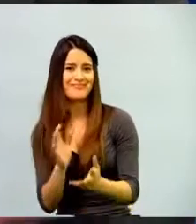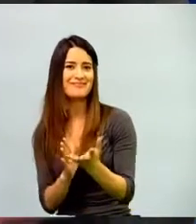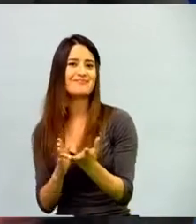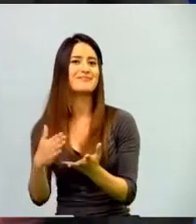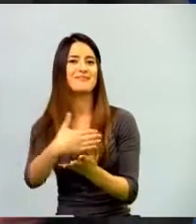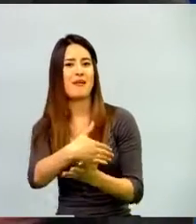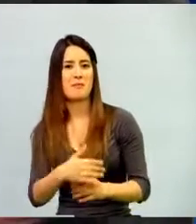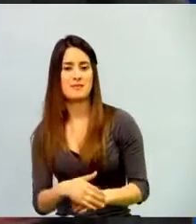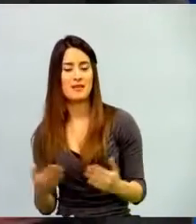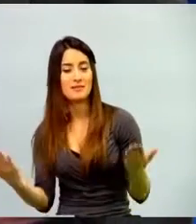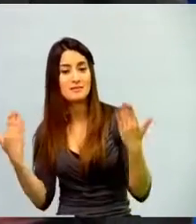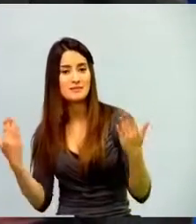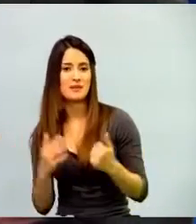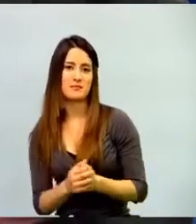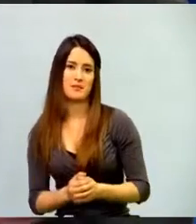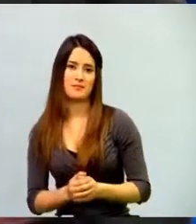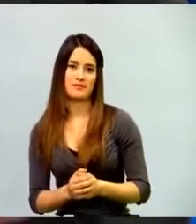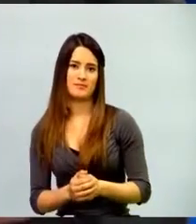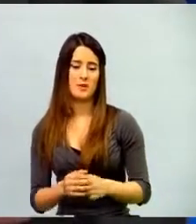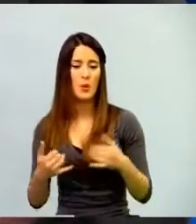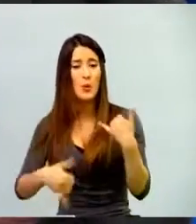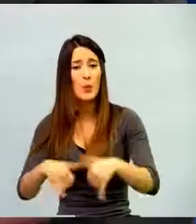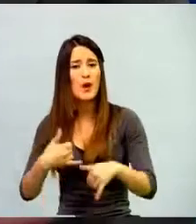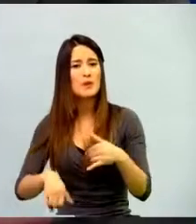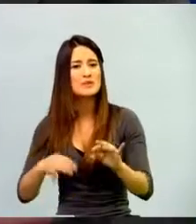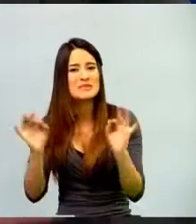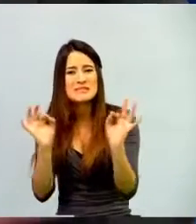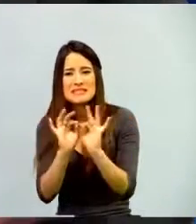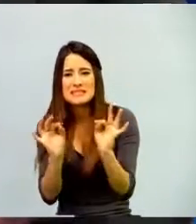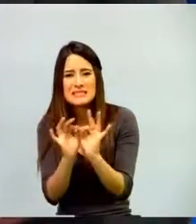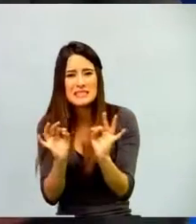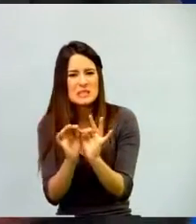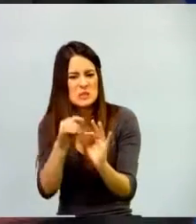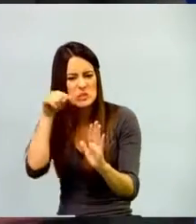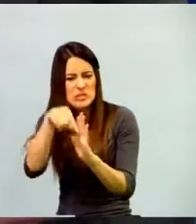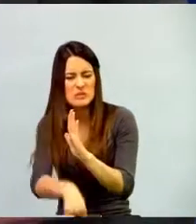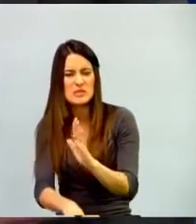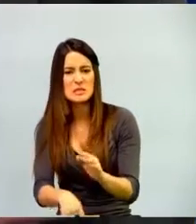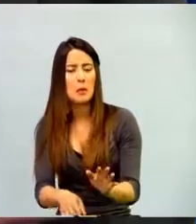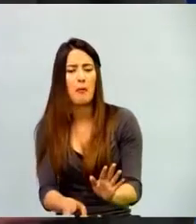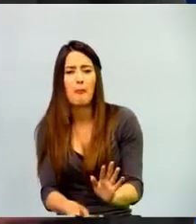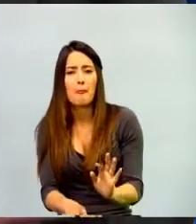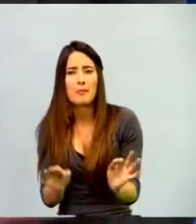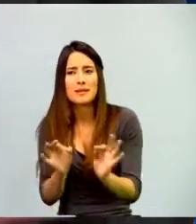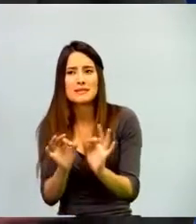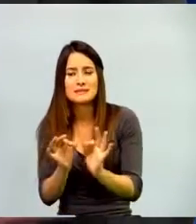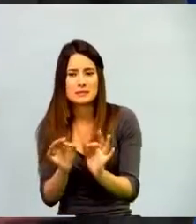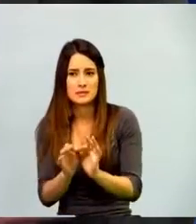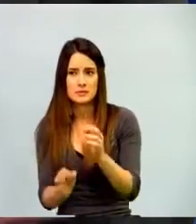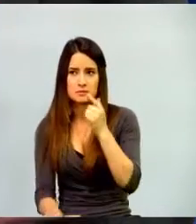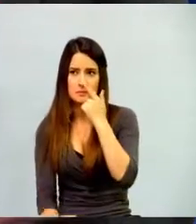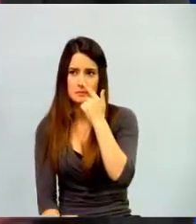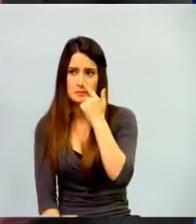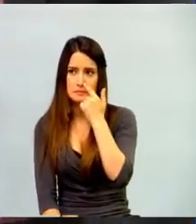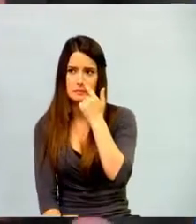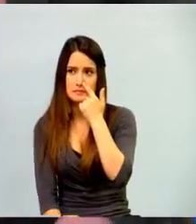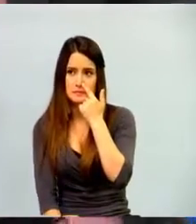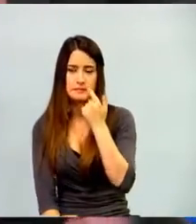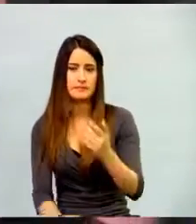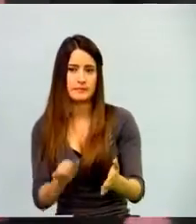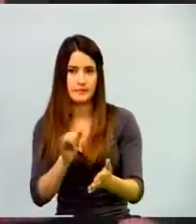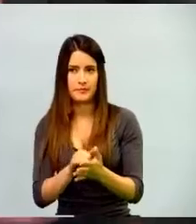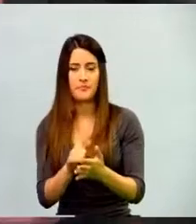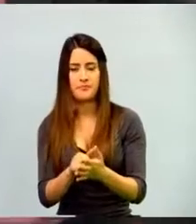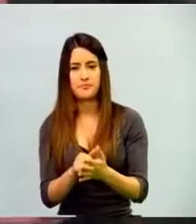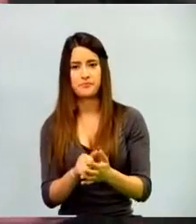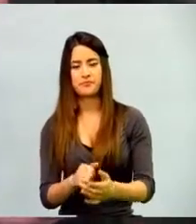porque es muy sencillo, es muy simple, en juego es lo más sencillo, nacemos jugando. Entonces pienso que es una oportunidad muy grande para Colombia.